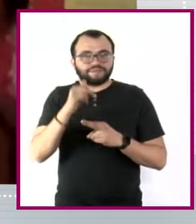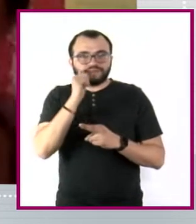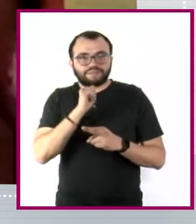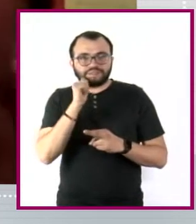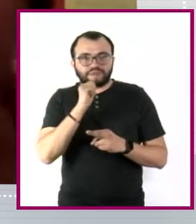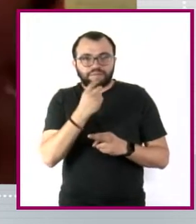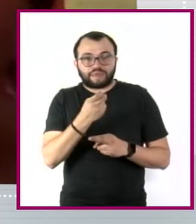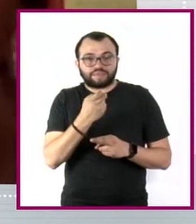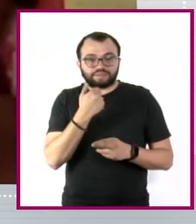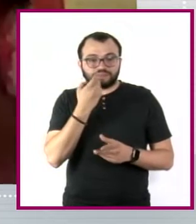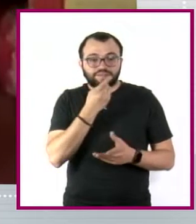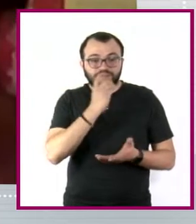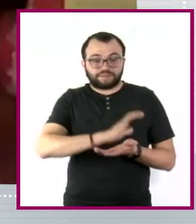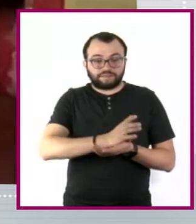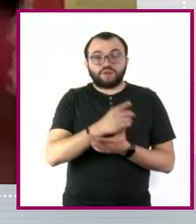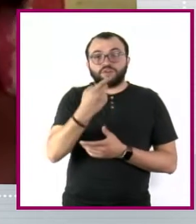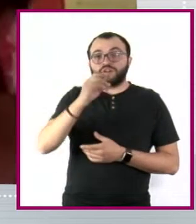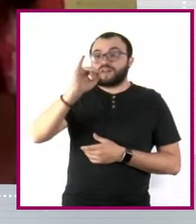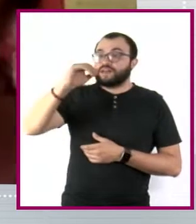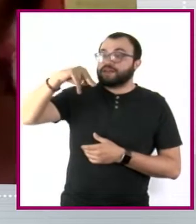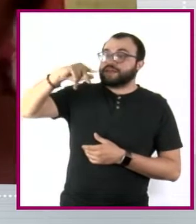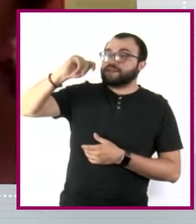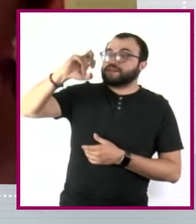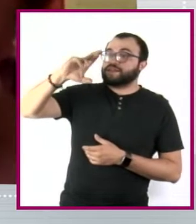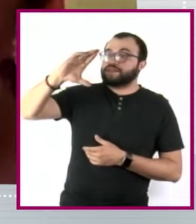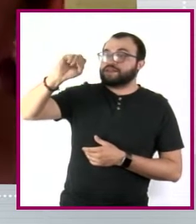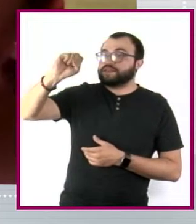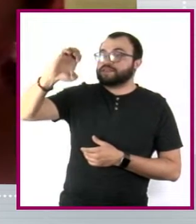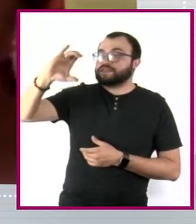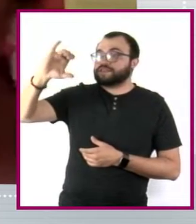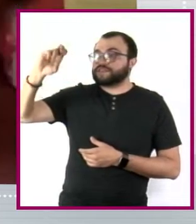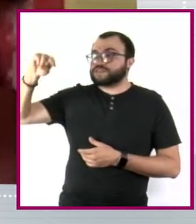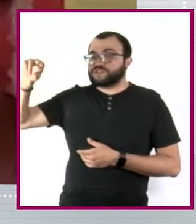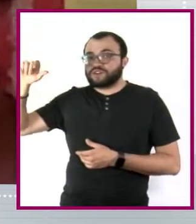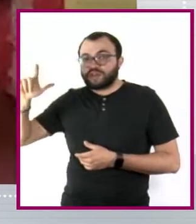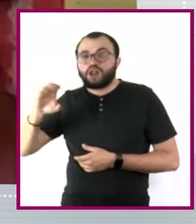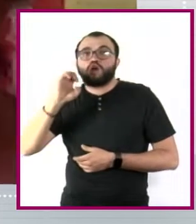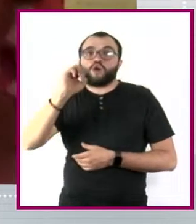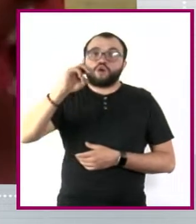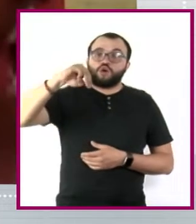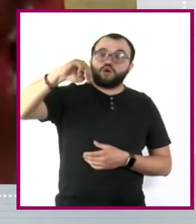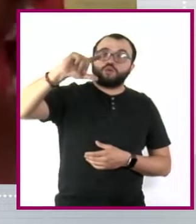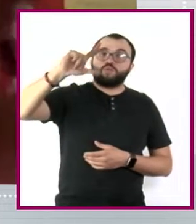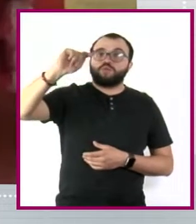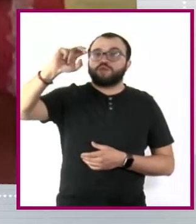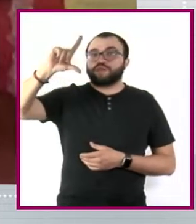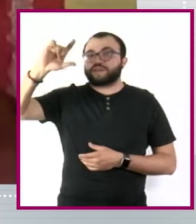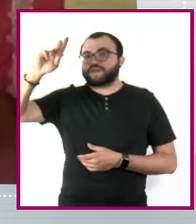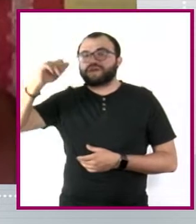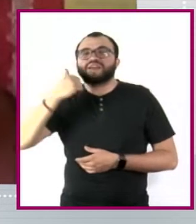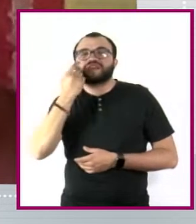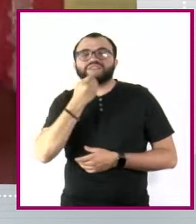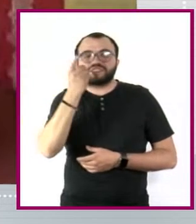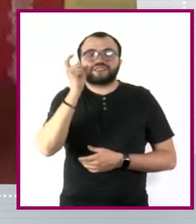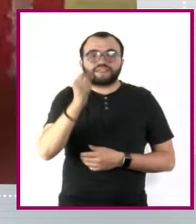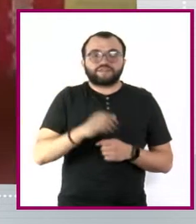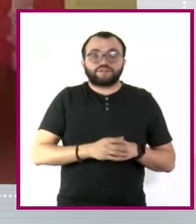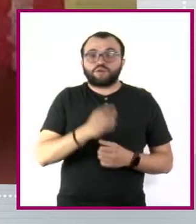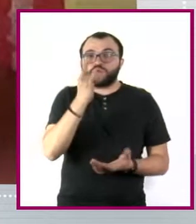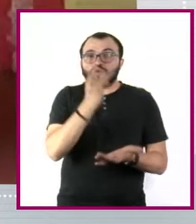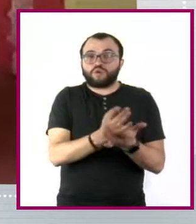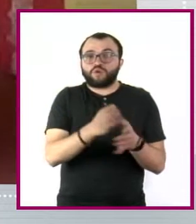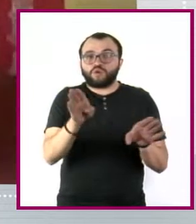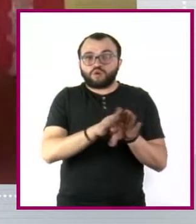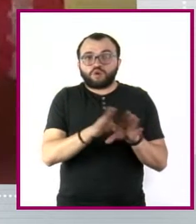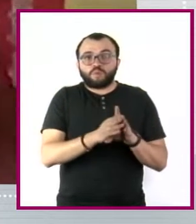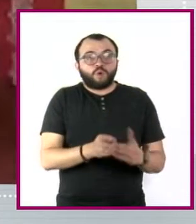interseccional o la discriminación múltiple tiene que ver que no solo se discrimina por